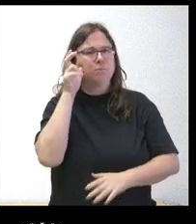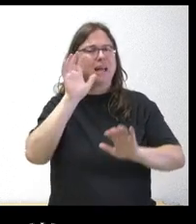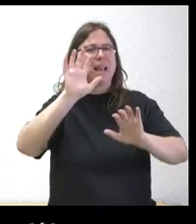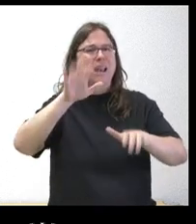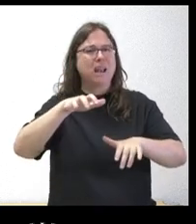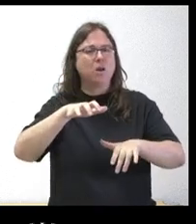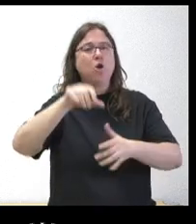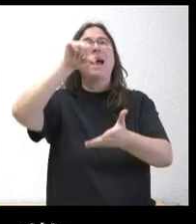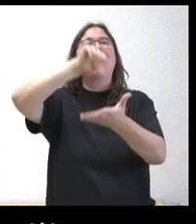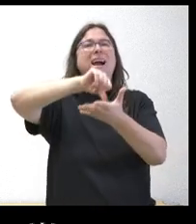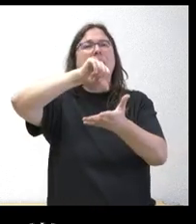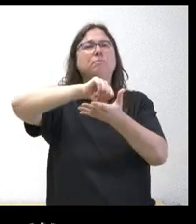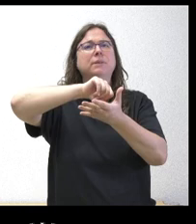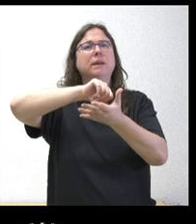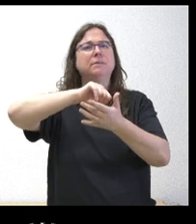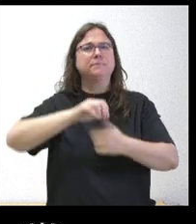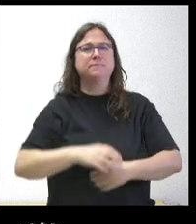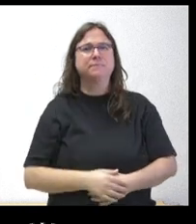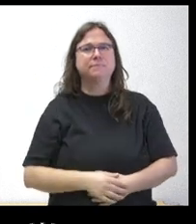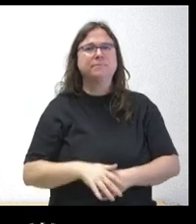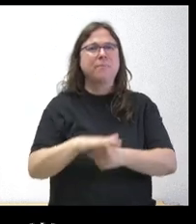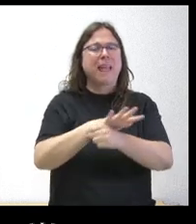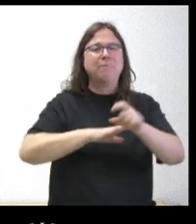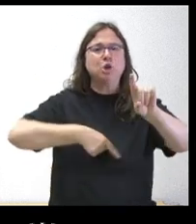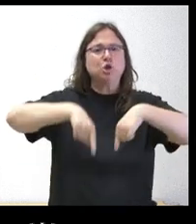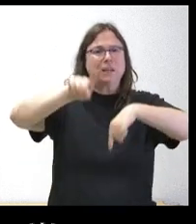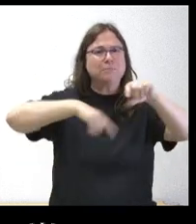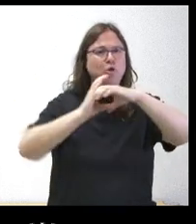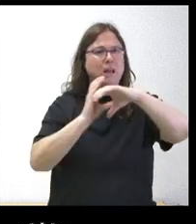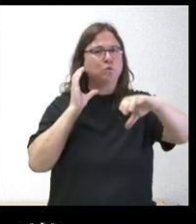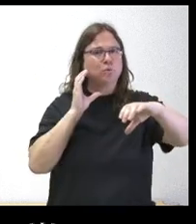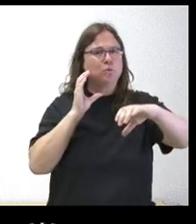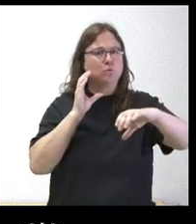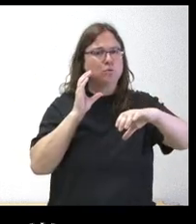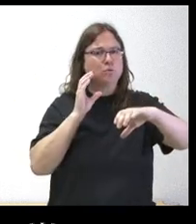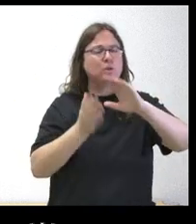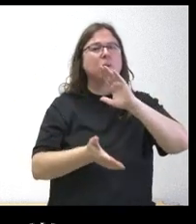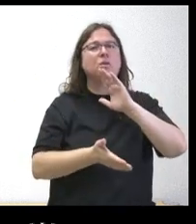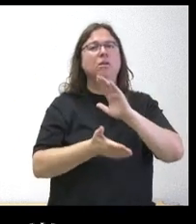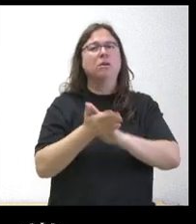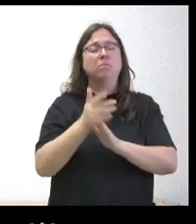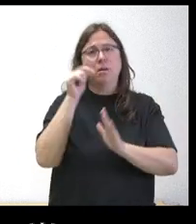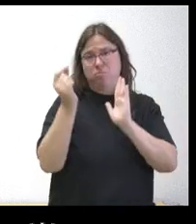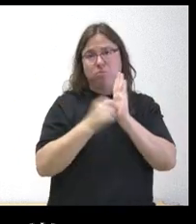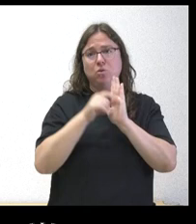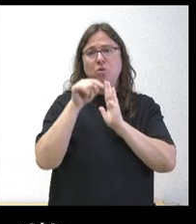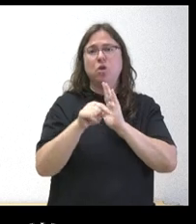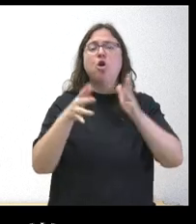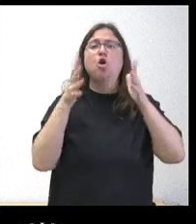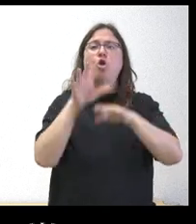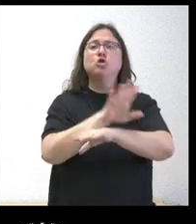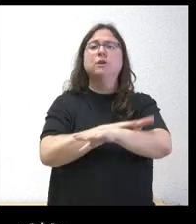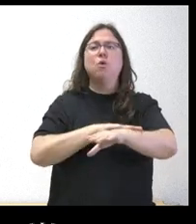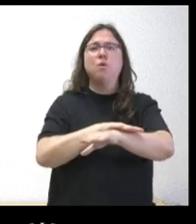León Capital hablando un poco del ámbito de transporte de autobús que iban todo el orden del día de hoy del Consejo de Gobierno